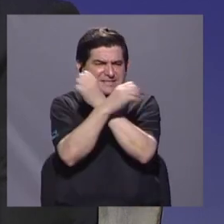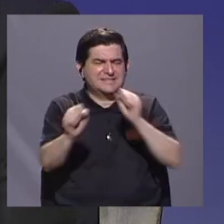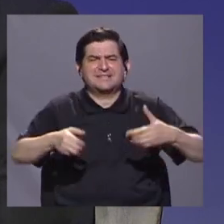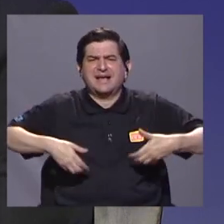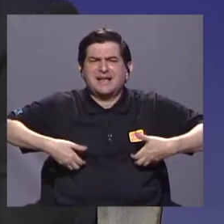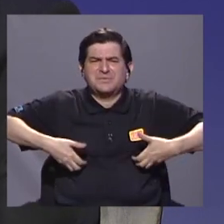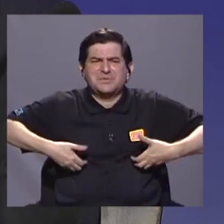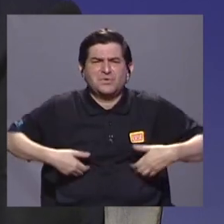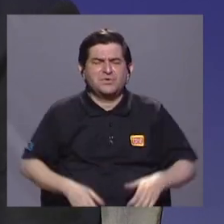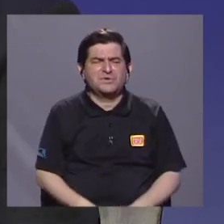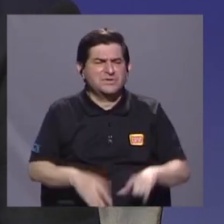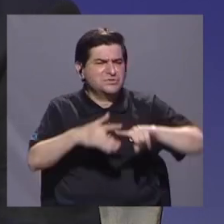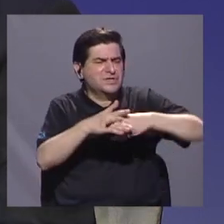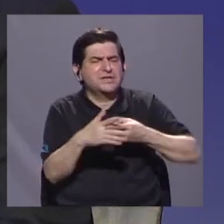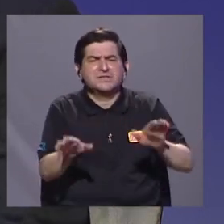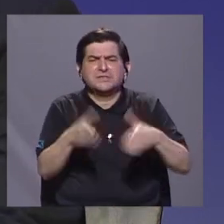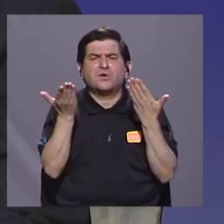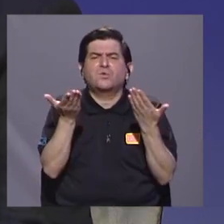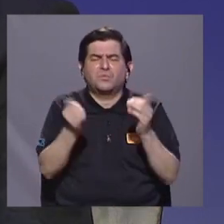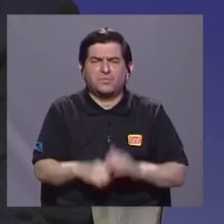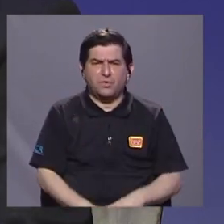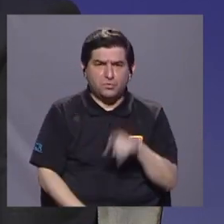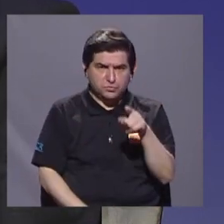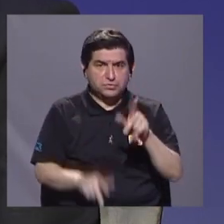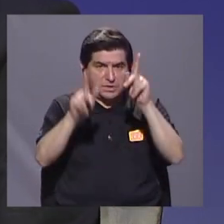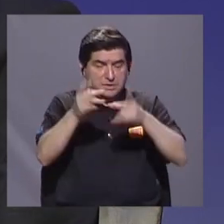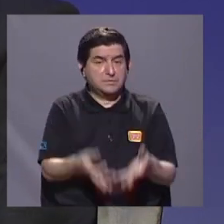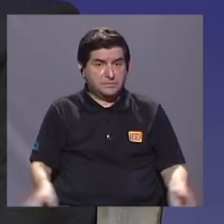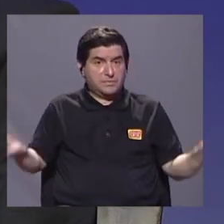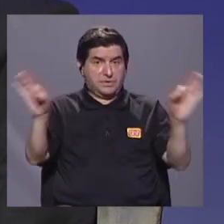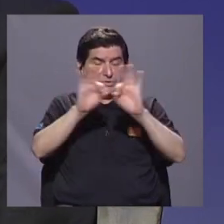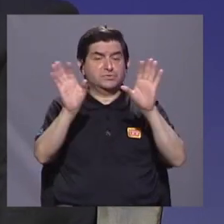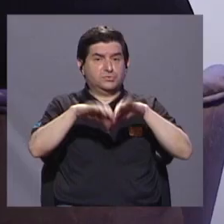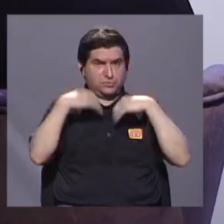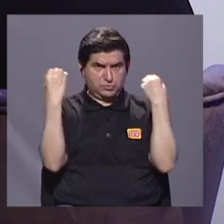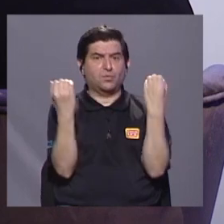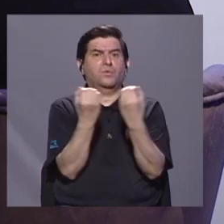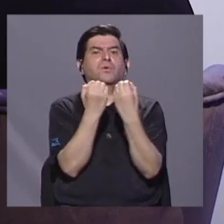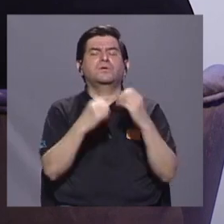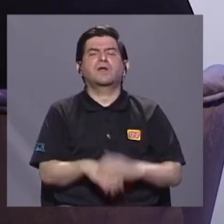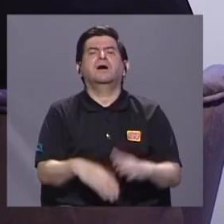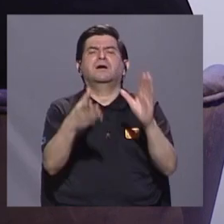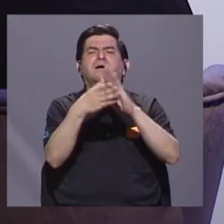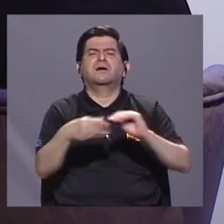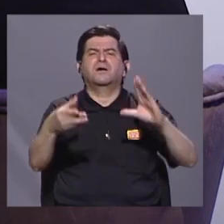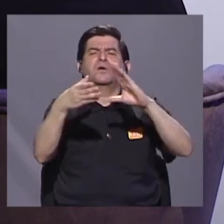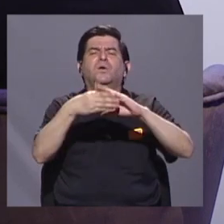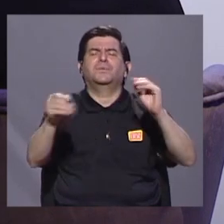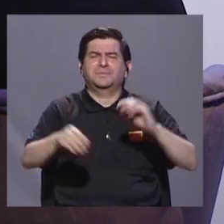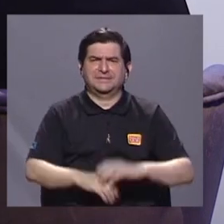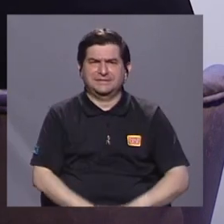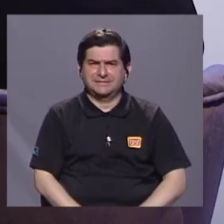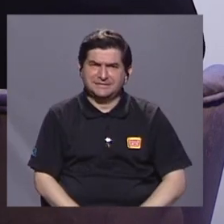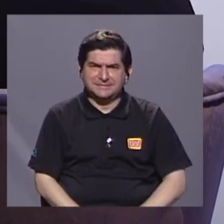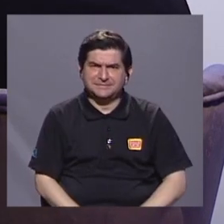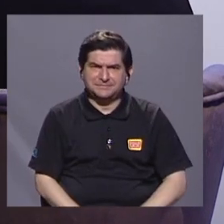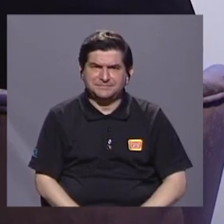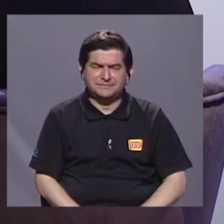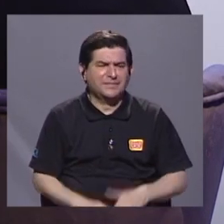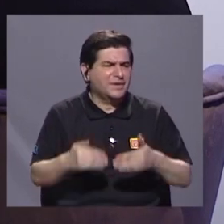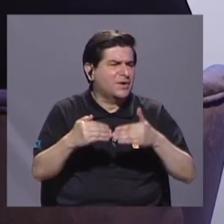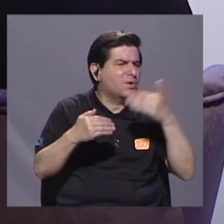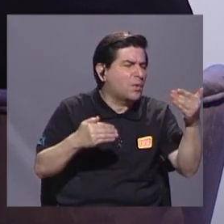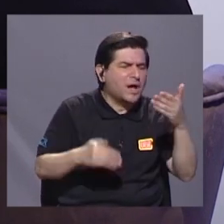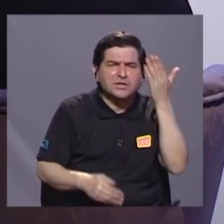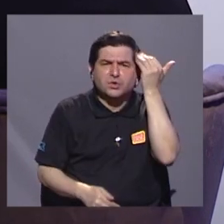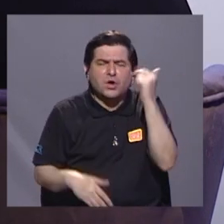es la líder, una de las personas importantes de esta organización. Coméntenos, ¿cuándo y por qué